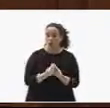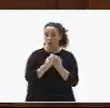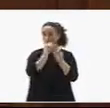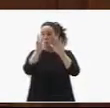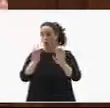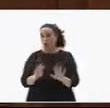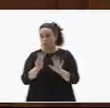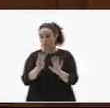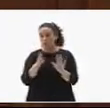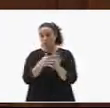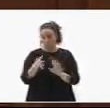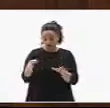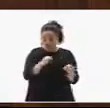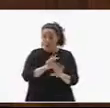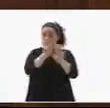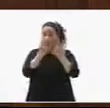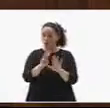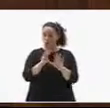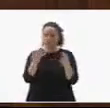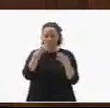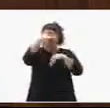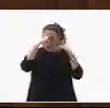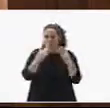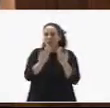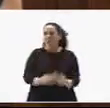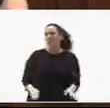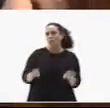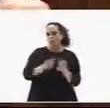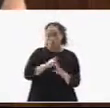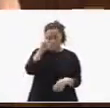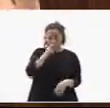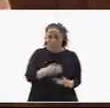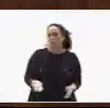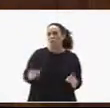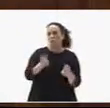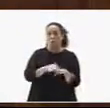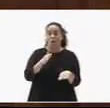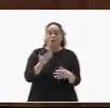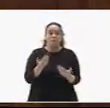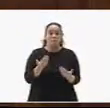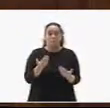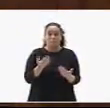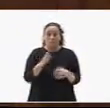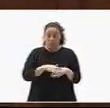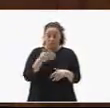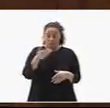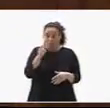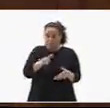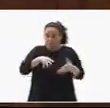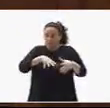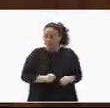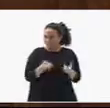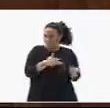las ocho islas merecemos el mismo trato y el mismo respeto por todas y todos los que nos sentamos en esta Cámara pero también